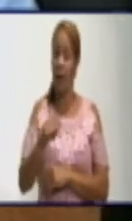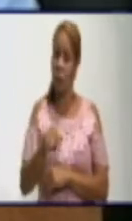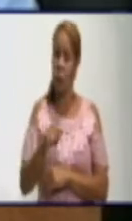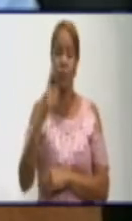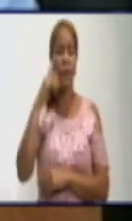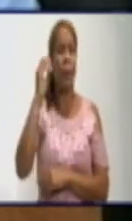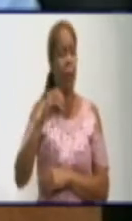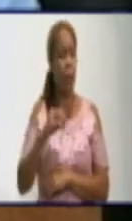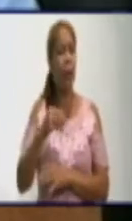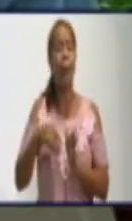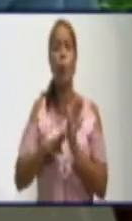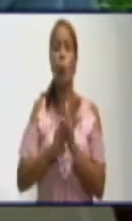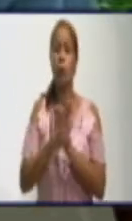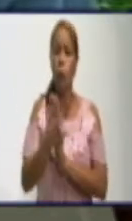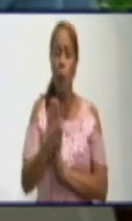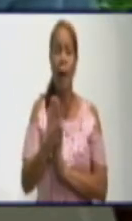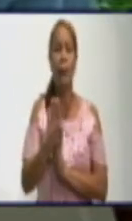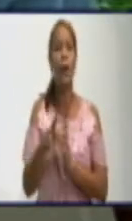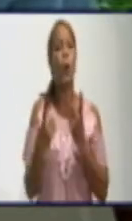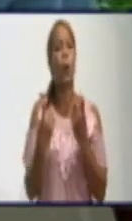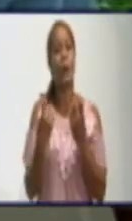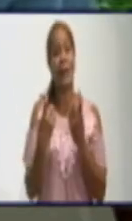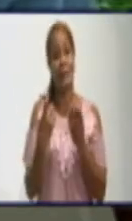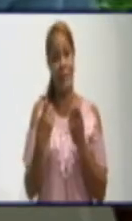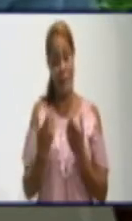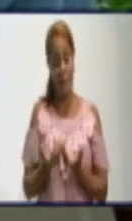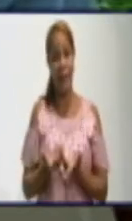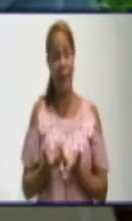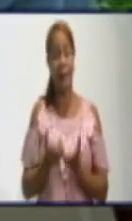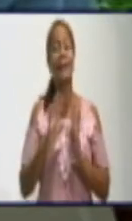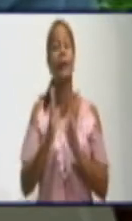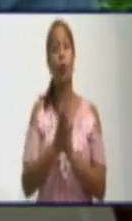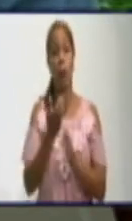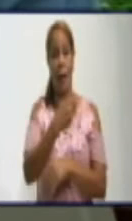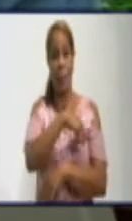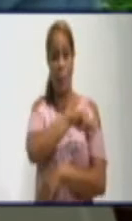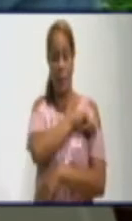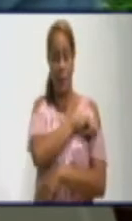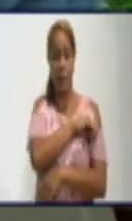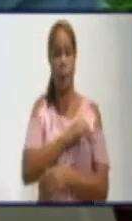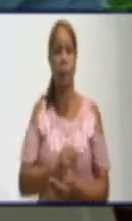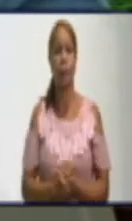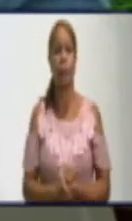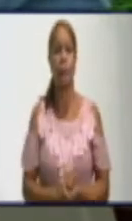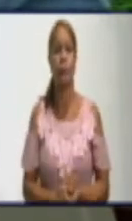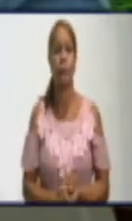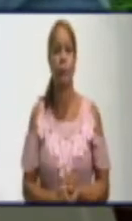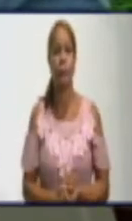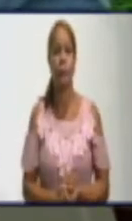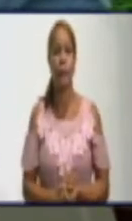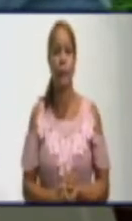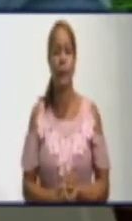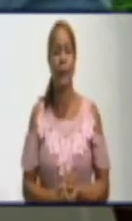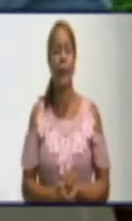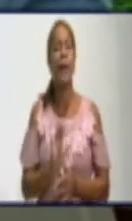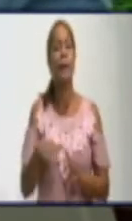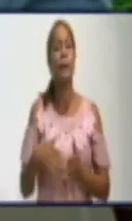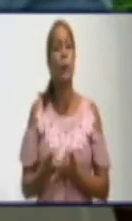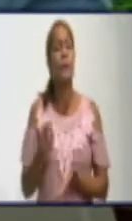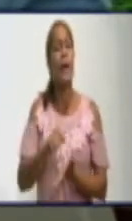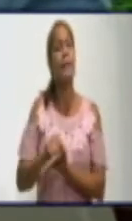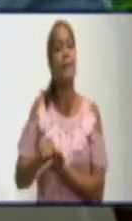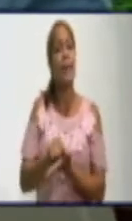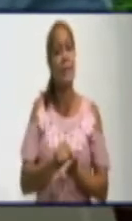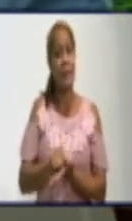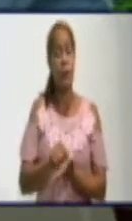para suplir el servicio este tan preciado. El servicio de agua potable